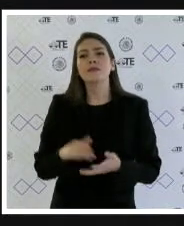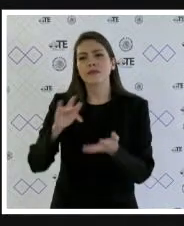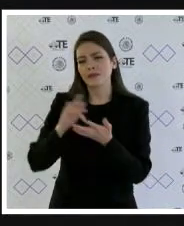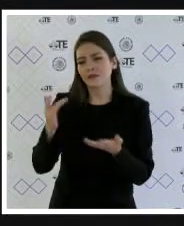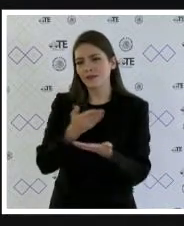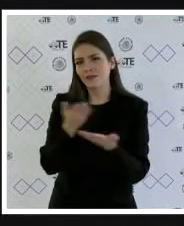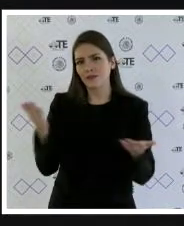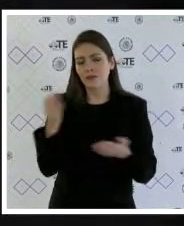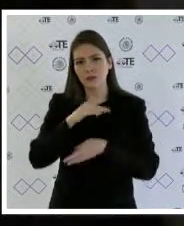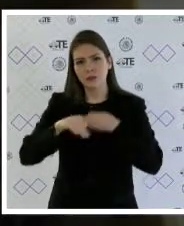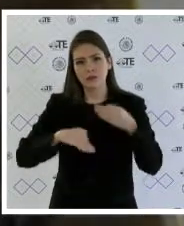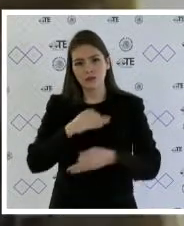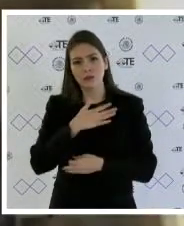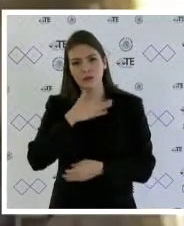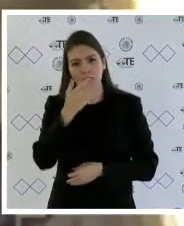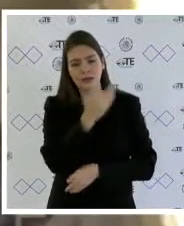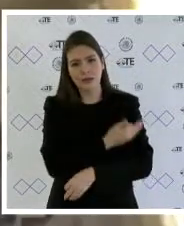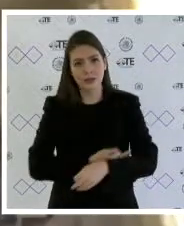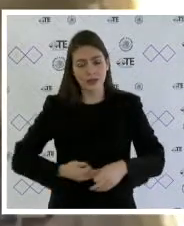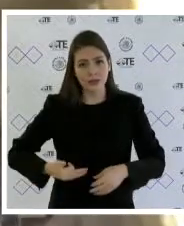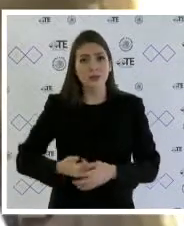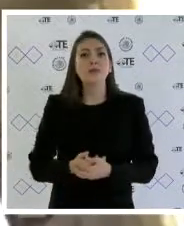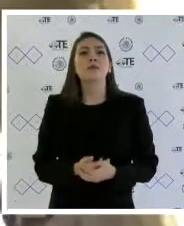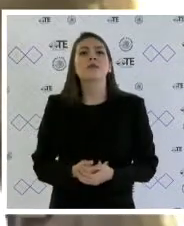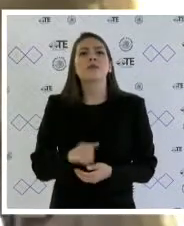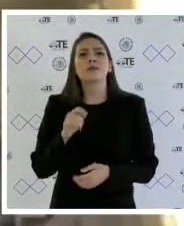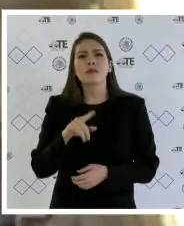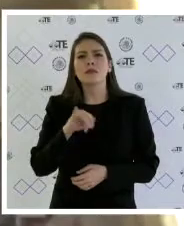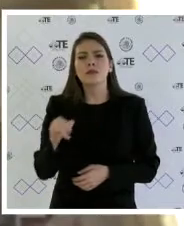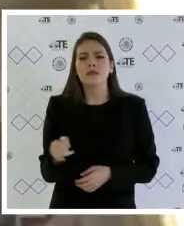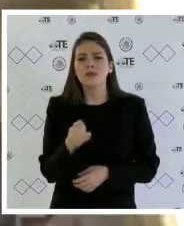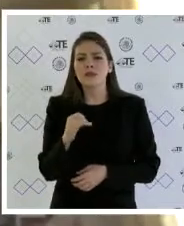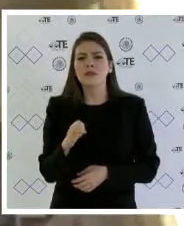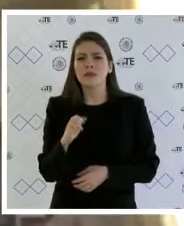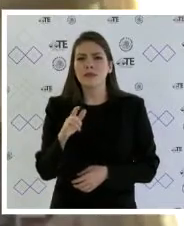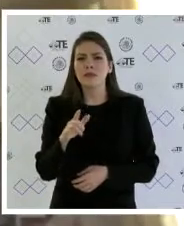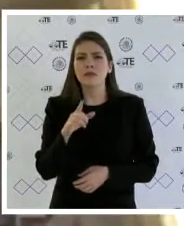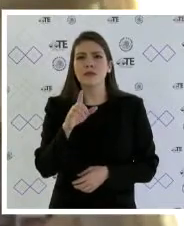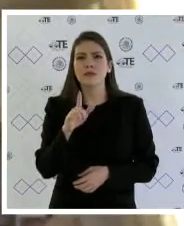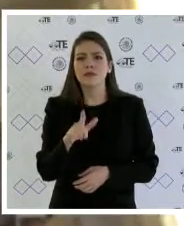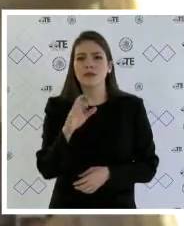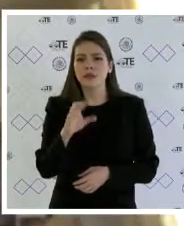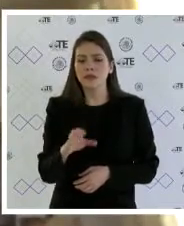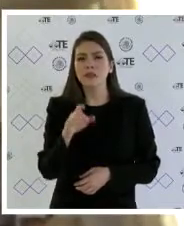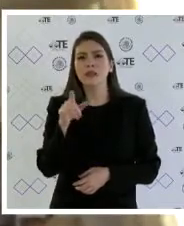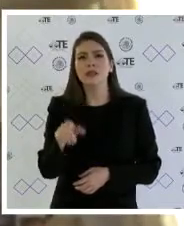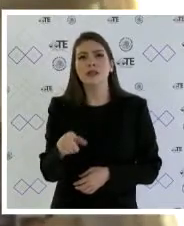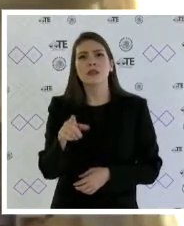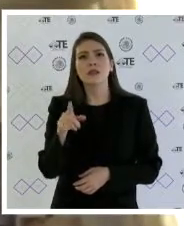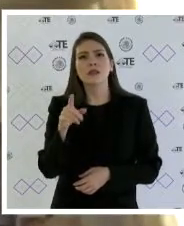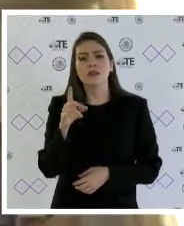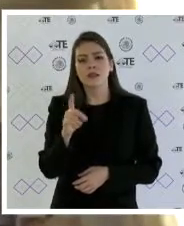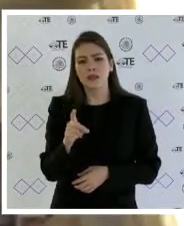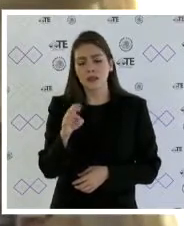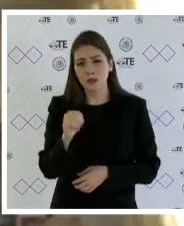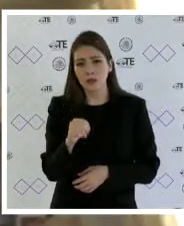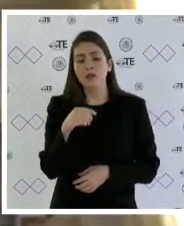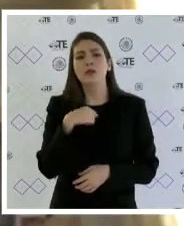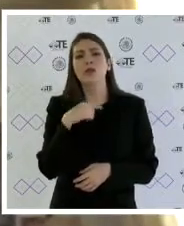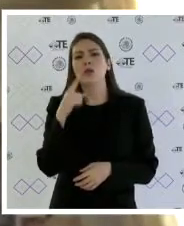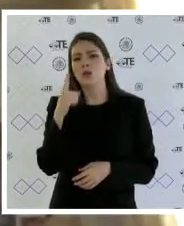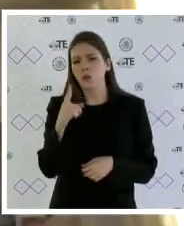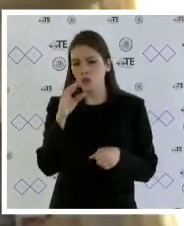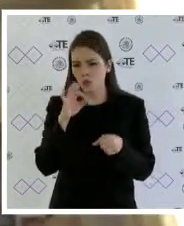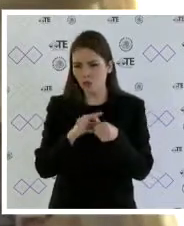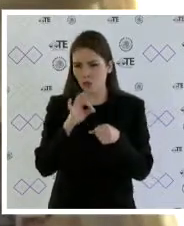Es con motivo y conforme a la cuenta que dieron del JLDC 53, magistrado. En este asunto yo emitiré de manera muy particular